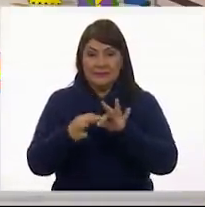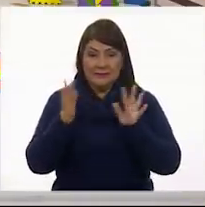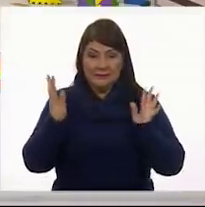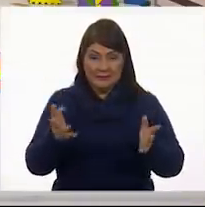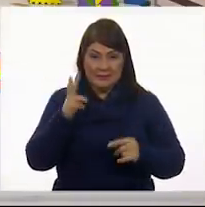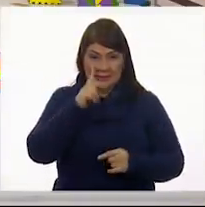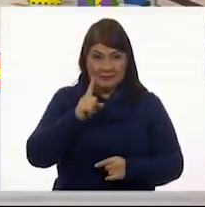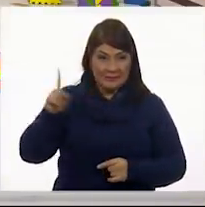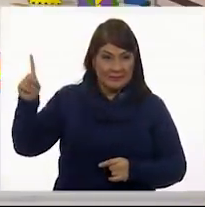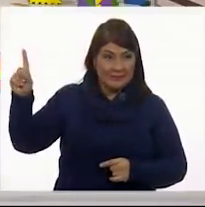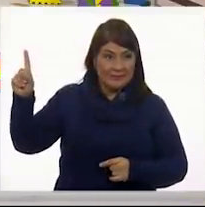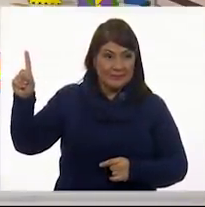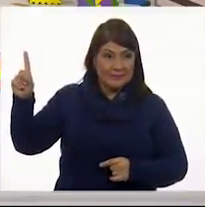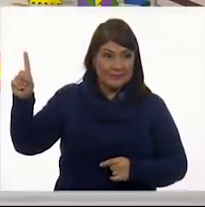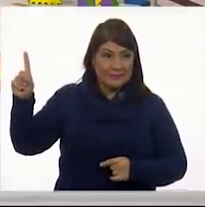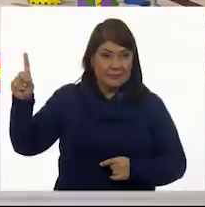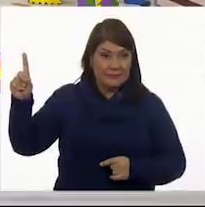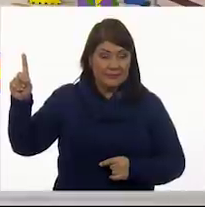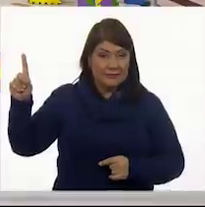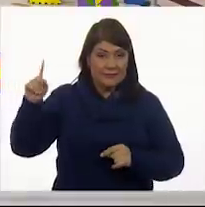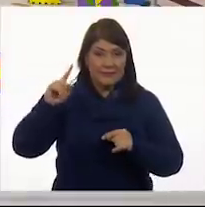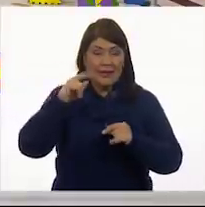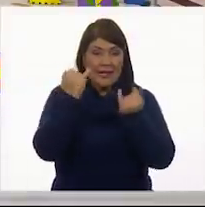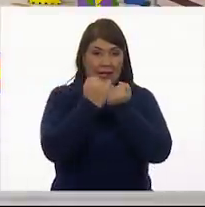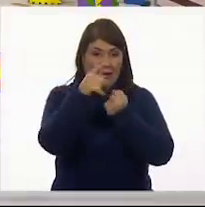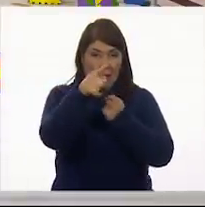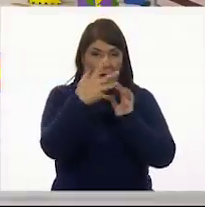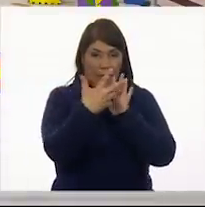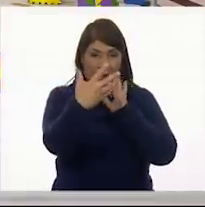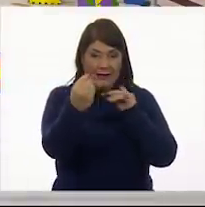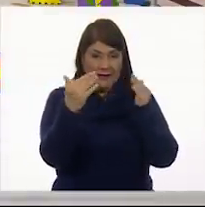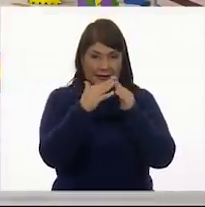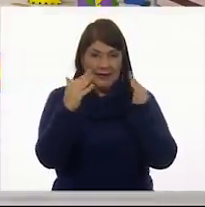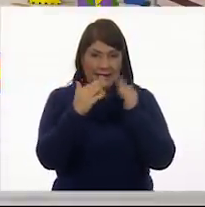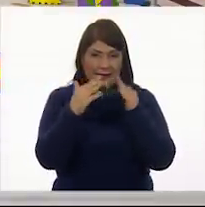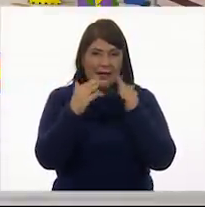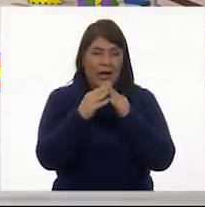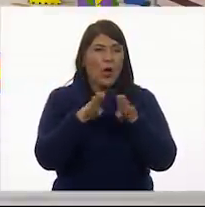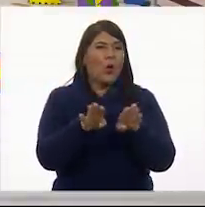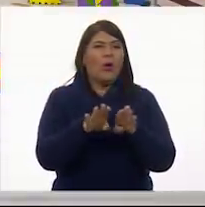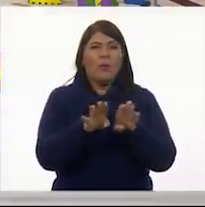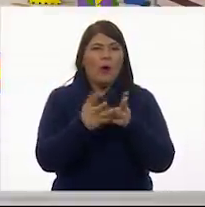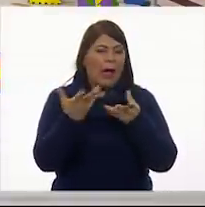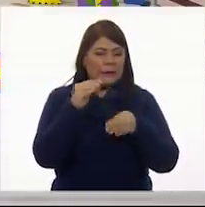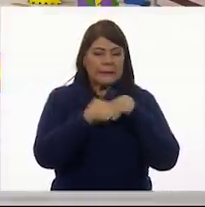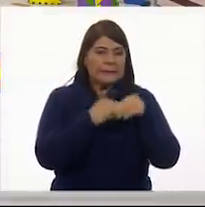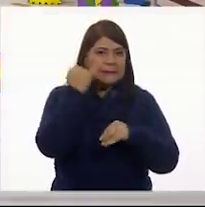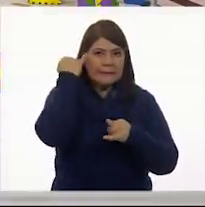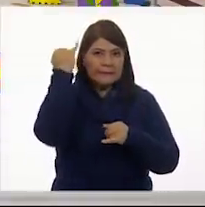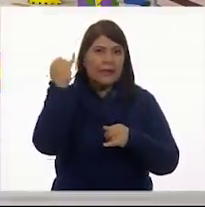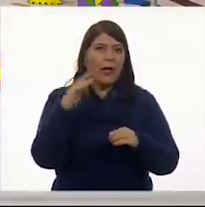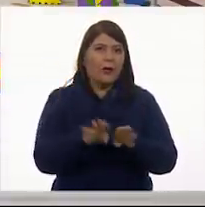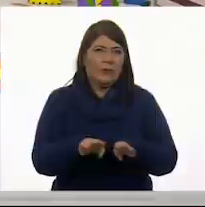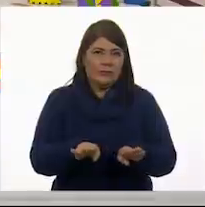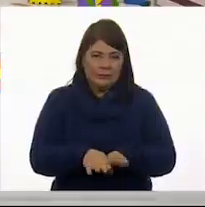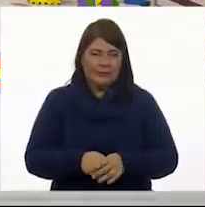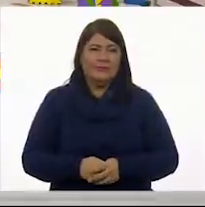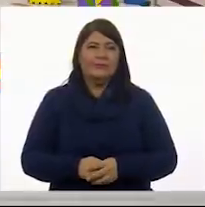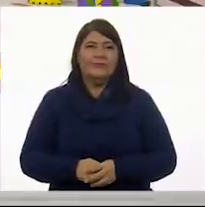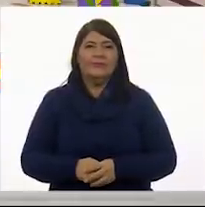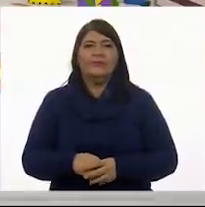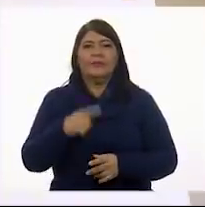Muéstralo, favor, agente Brie, para que puedan verlo en casa, cómo puede quedar. Oye. Ya vieron,